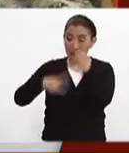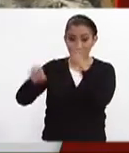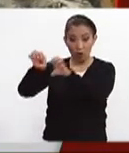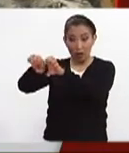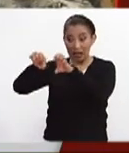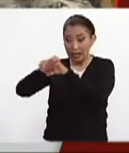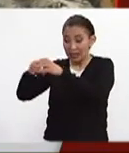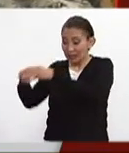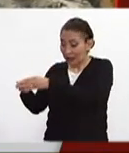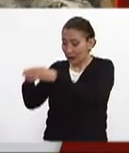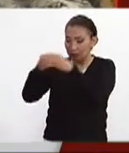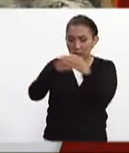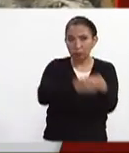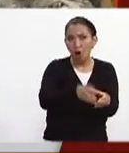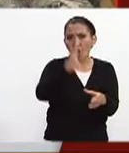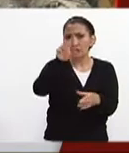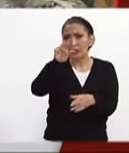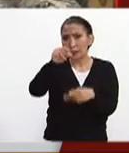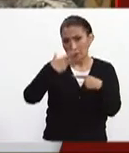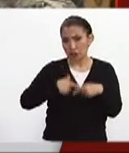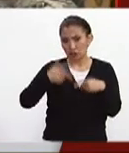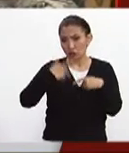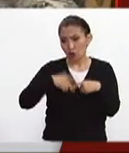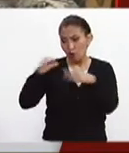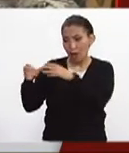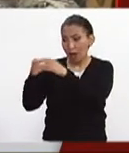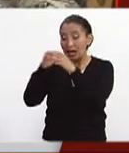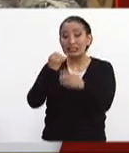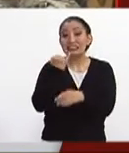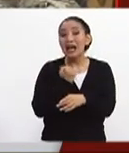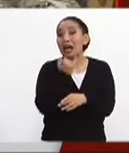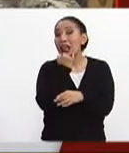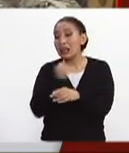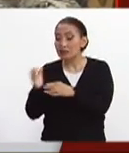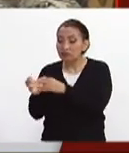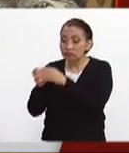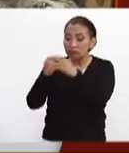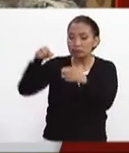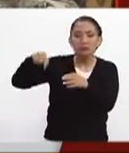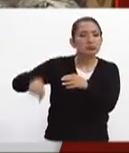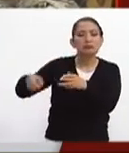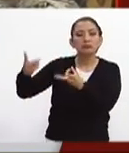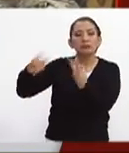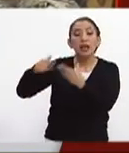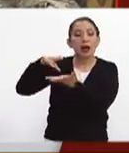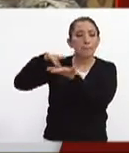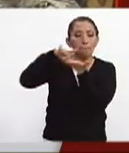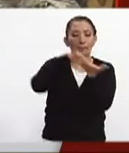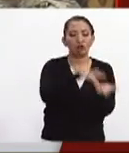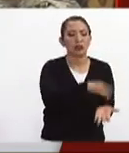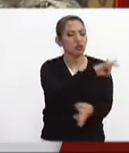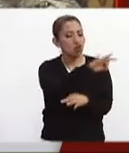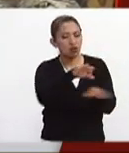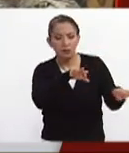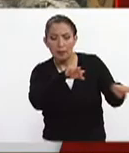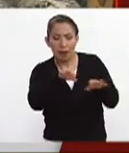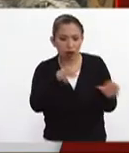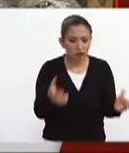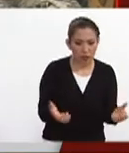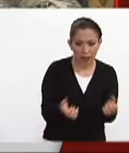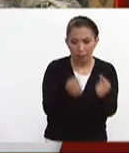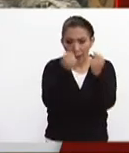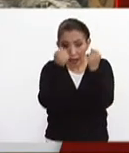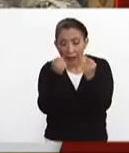brigada de cerca de 80 personas de Israel ellos vienen a apoyar pues todas estas labores de